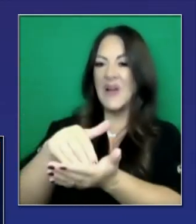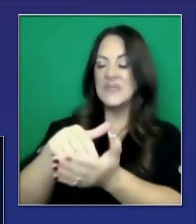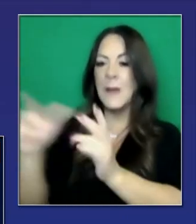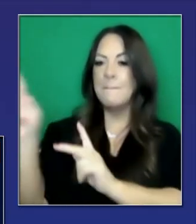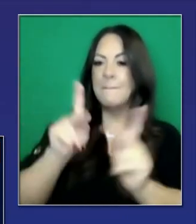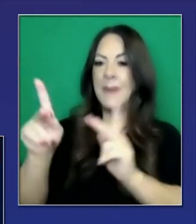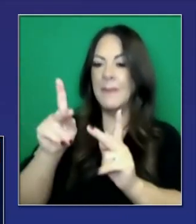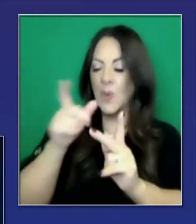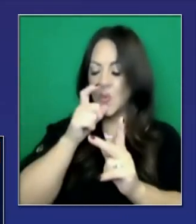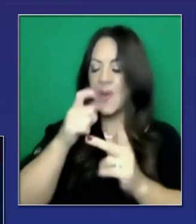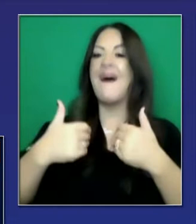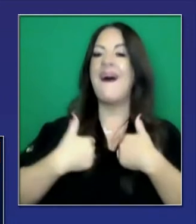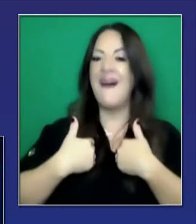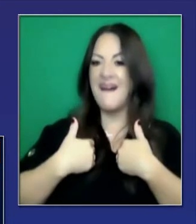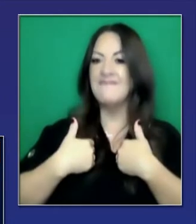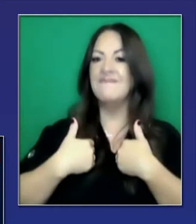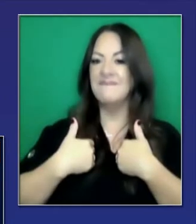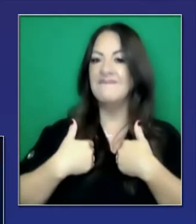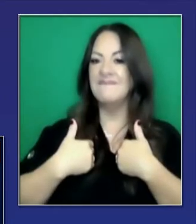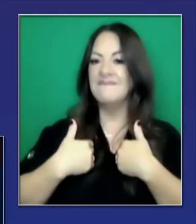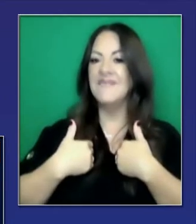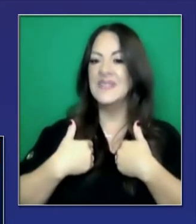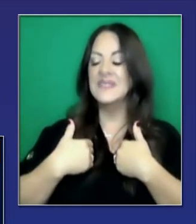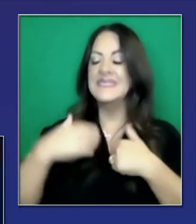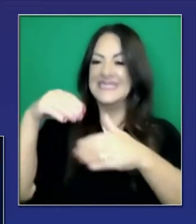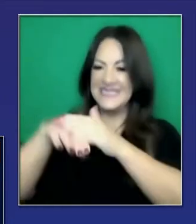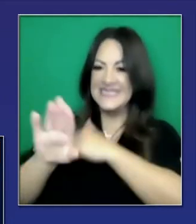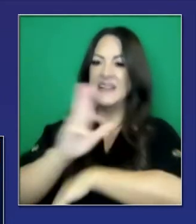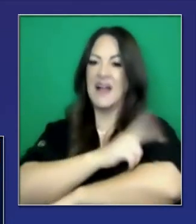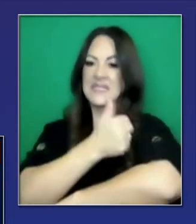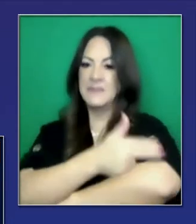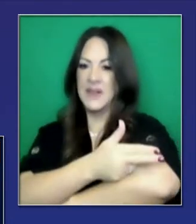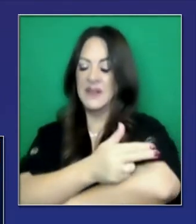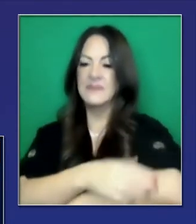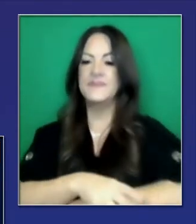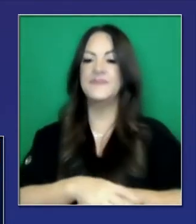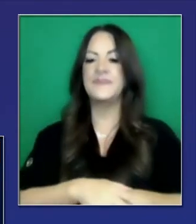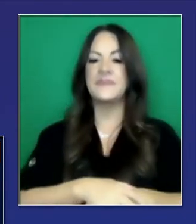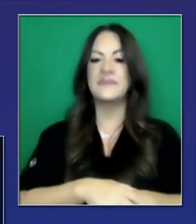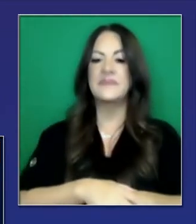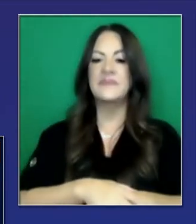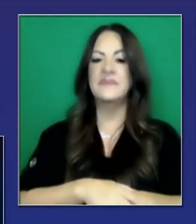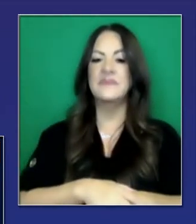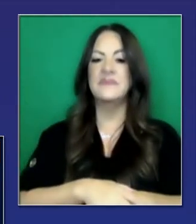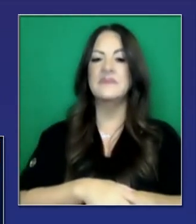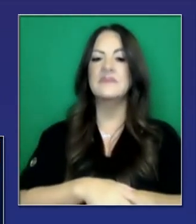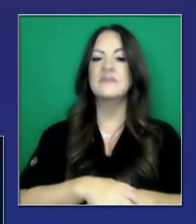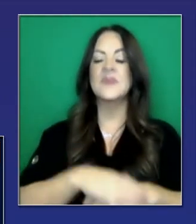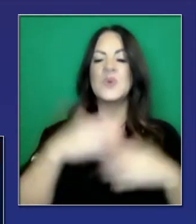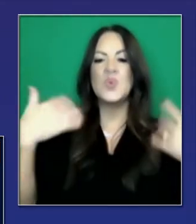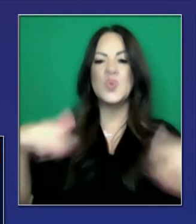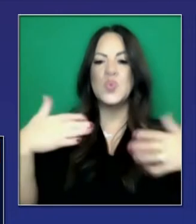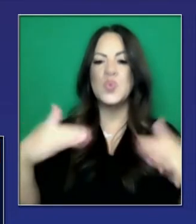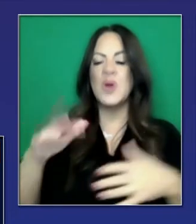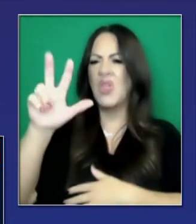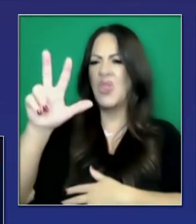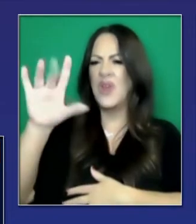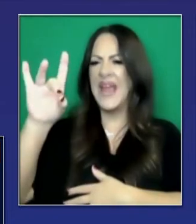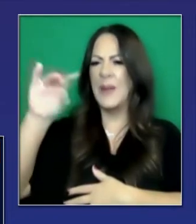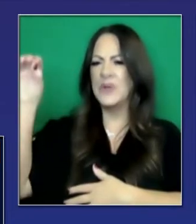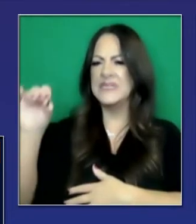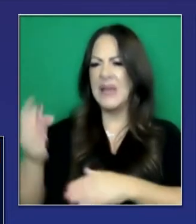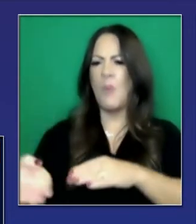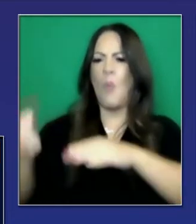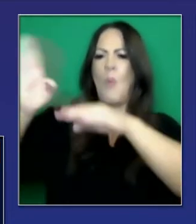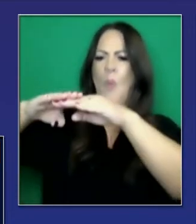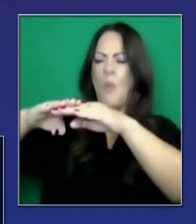sido identificados como positivos de COVID-19 mil 766, para ser precisos. Vemos que